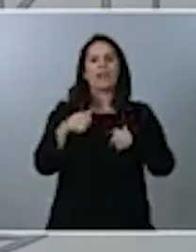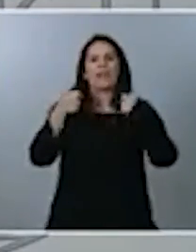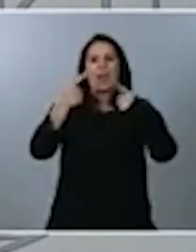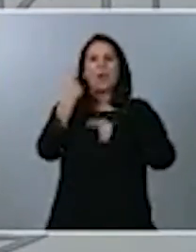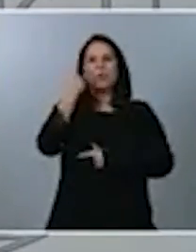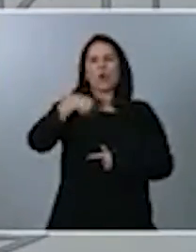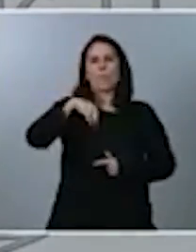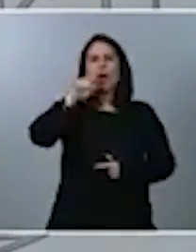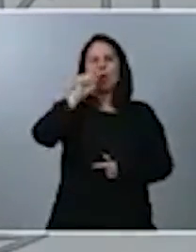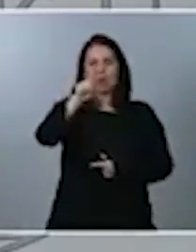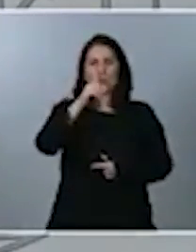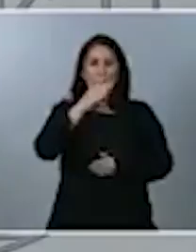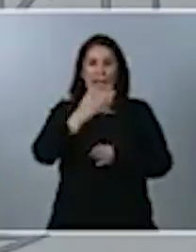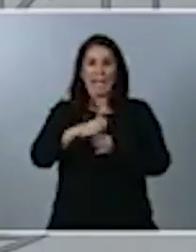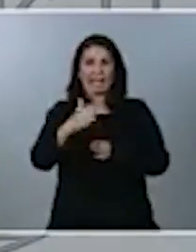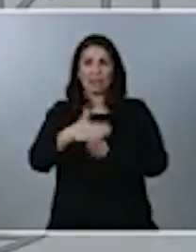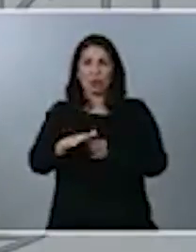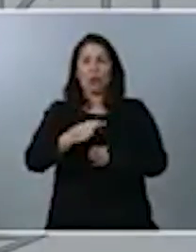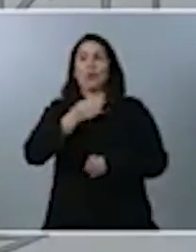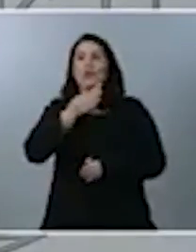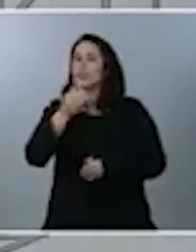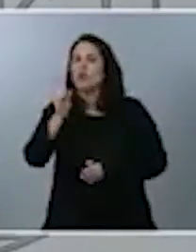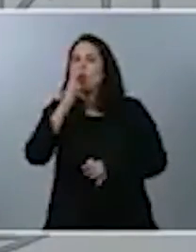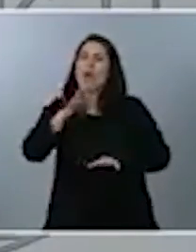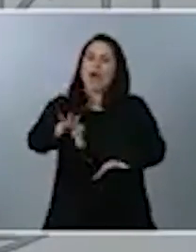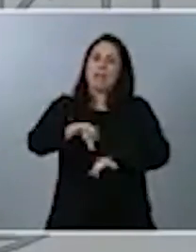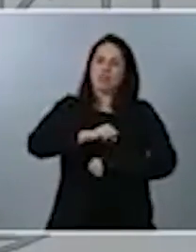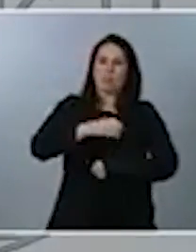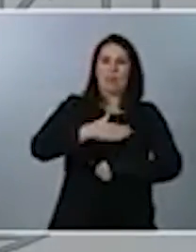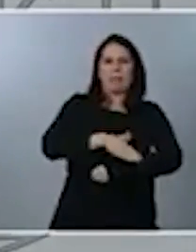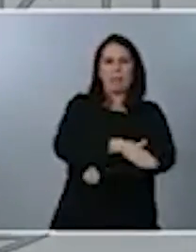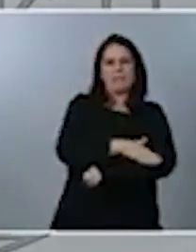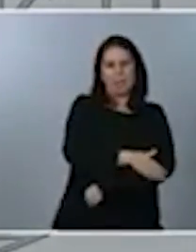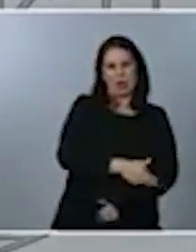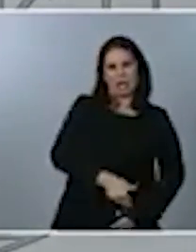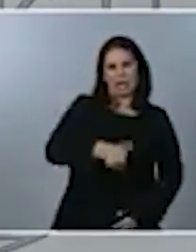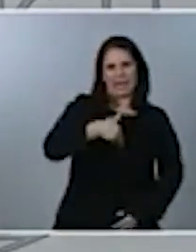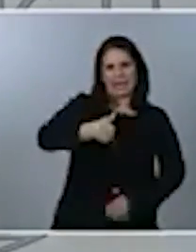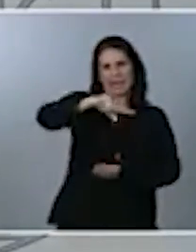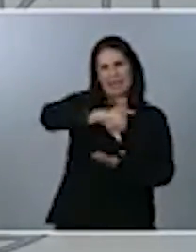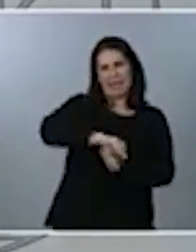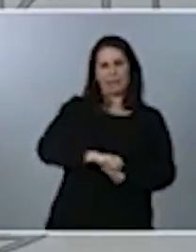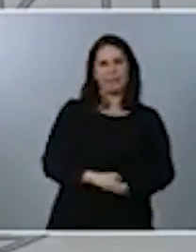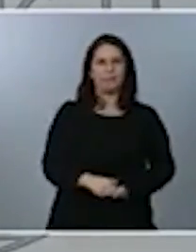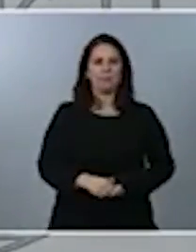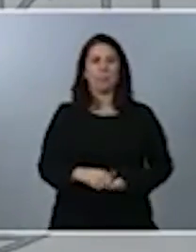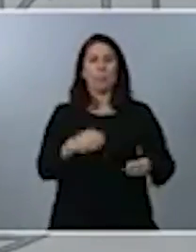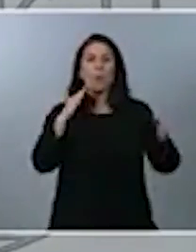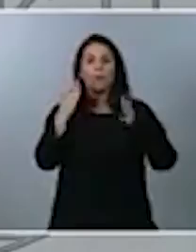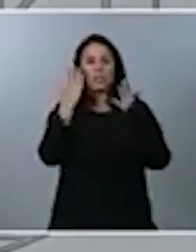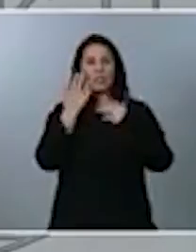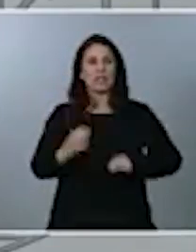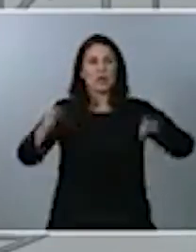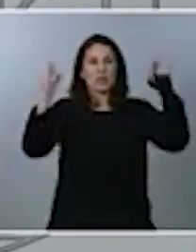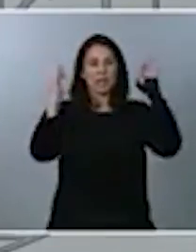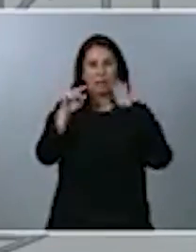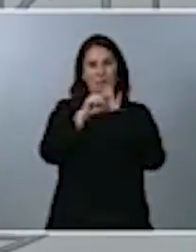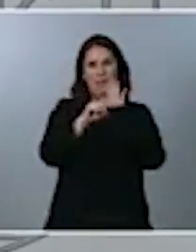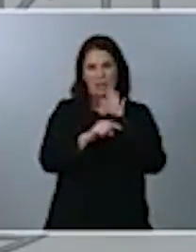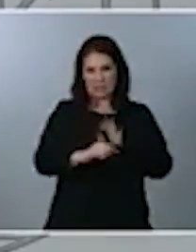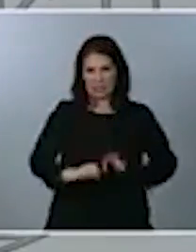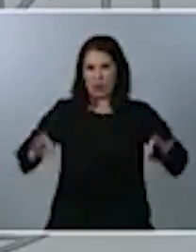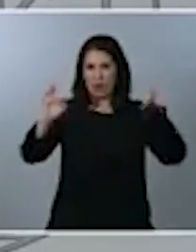asume, como digo, la Administración General. Este momento extraordinario que requiere medidas extraordinarias y, por tanto,